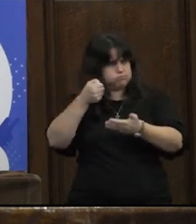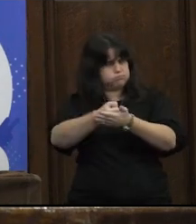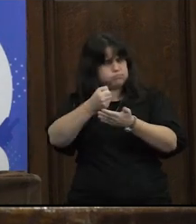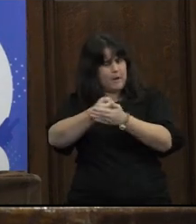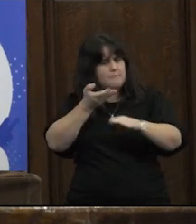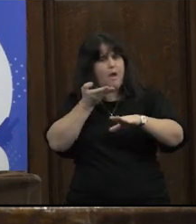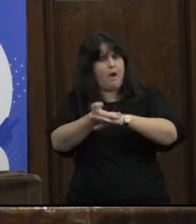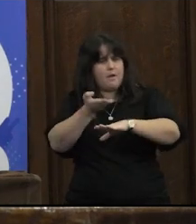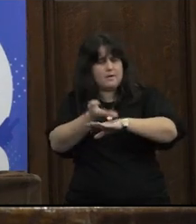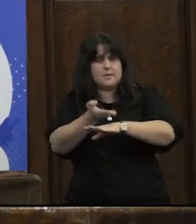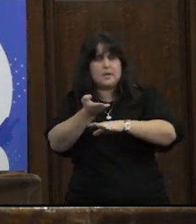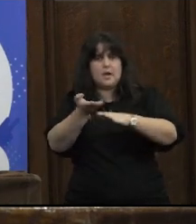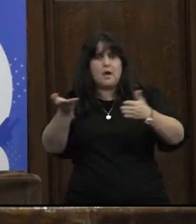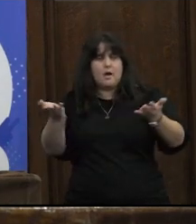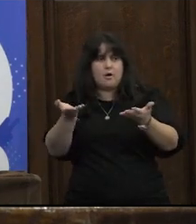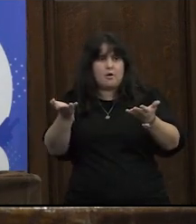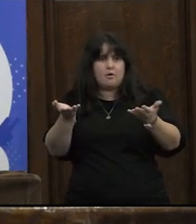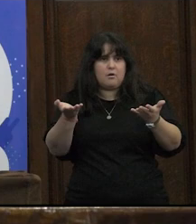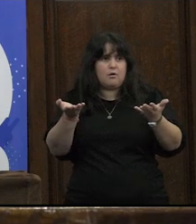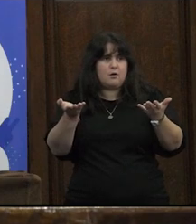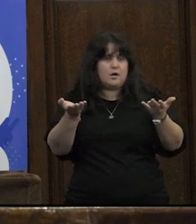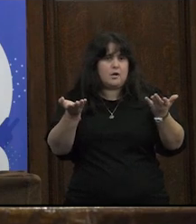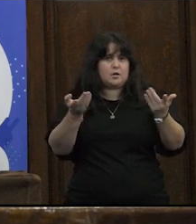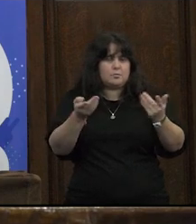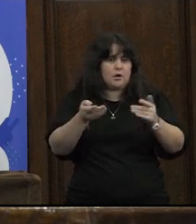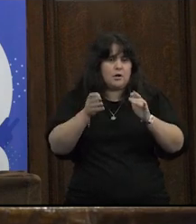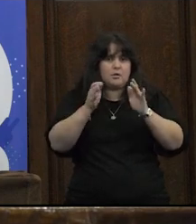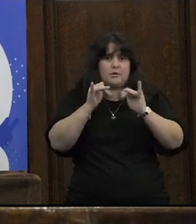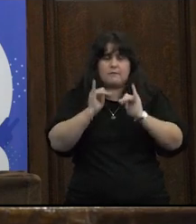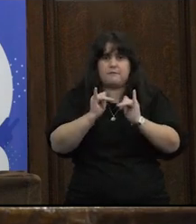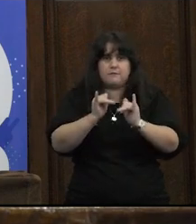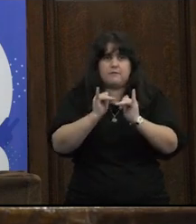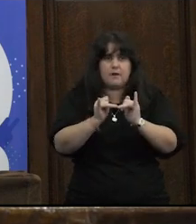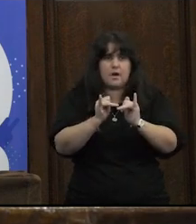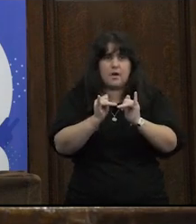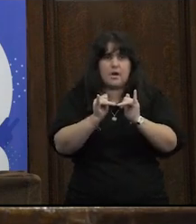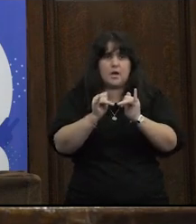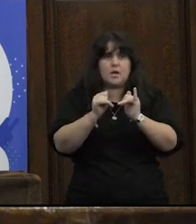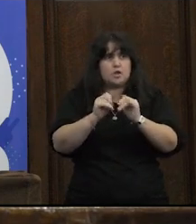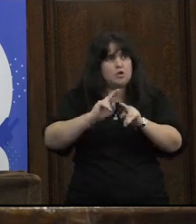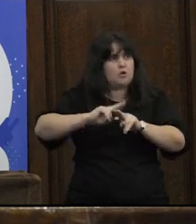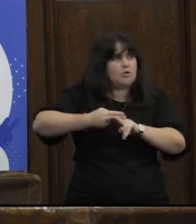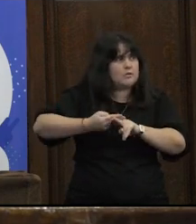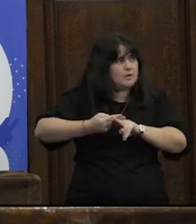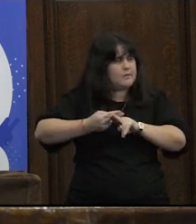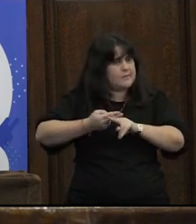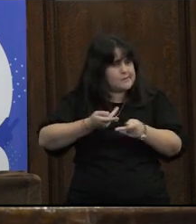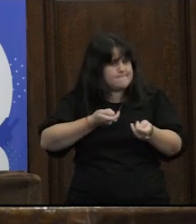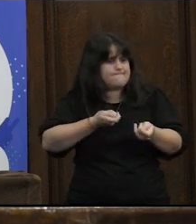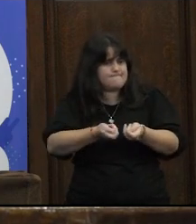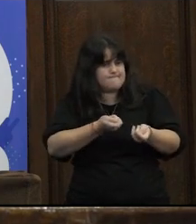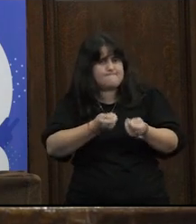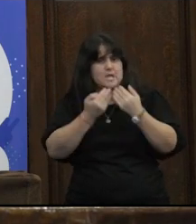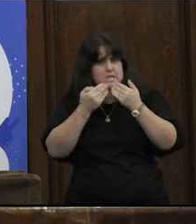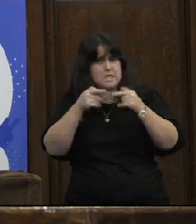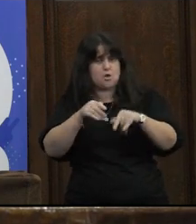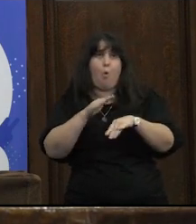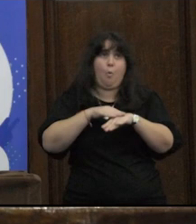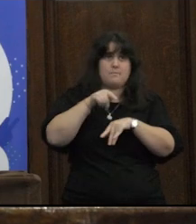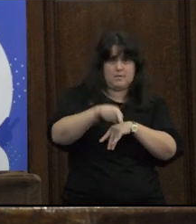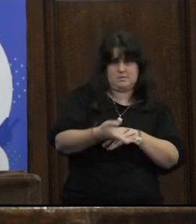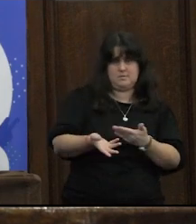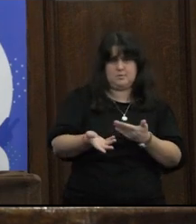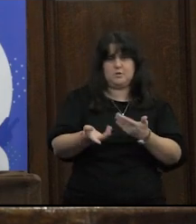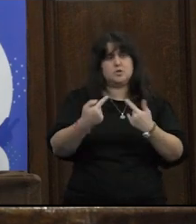lucha lo que fue una demanda muchas veces se termina institucionalizando y pasa a ser un nuevo lugar de regulación y me